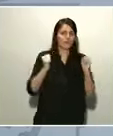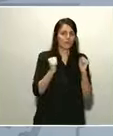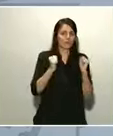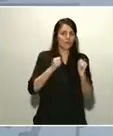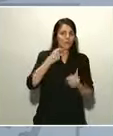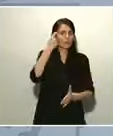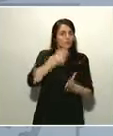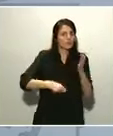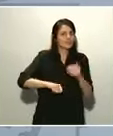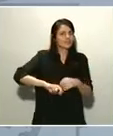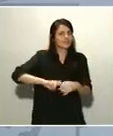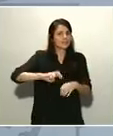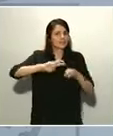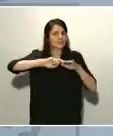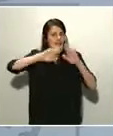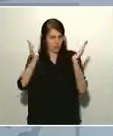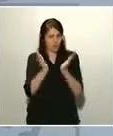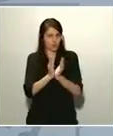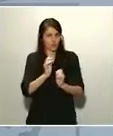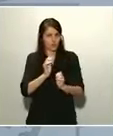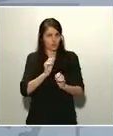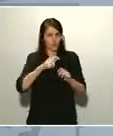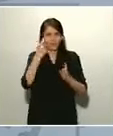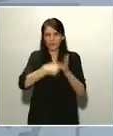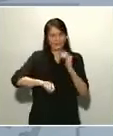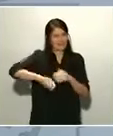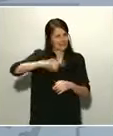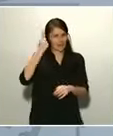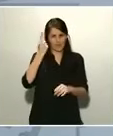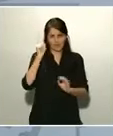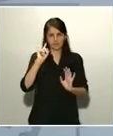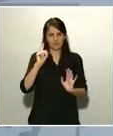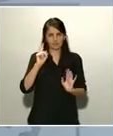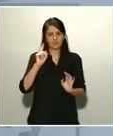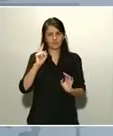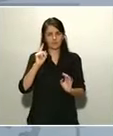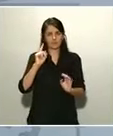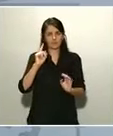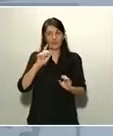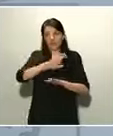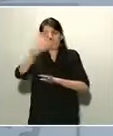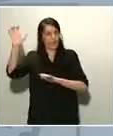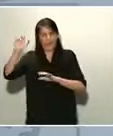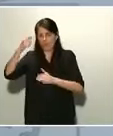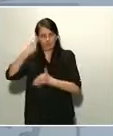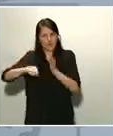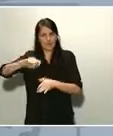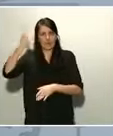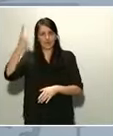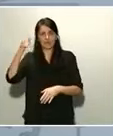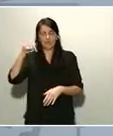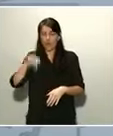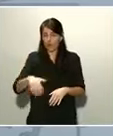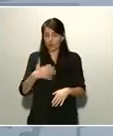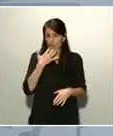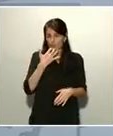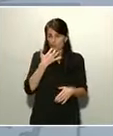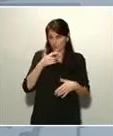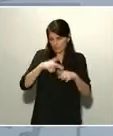De las mayores del mundo. Sin duda alguna de Europa. Hoy, por ejemplo, leía, para que se hagan una idea,